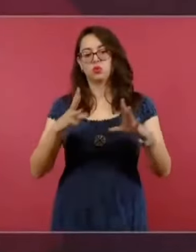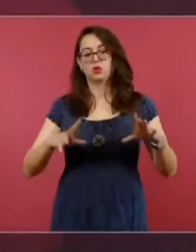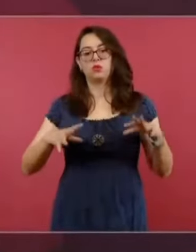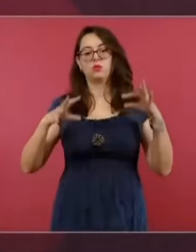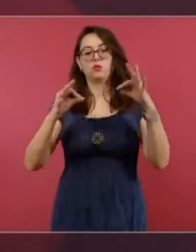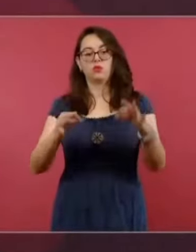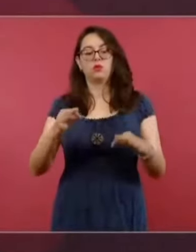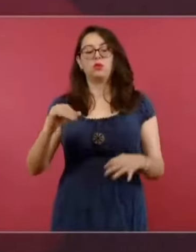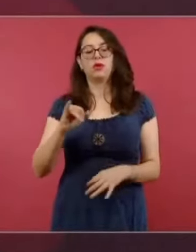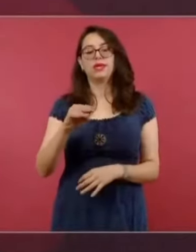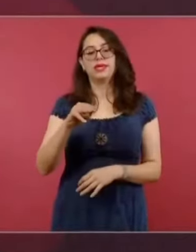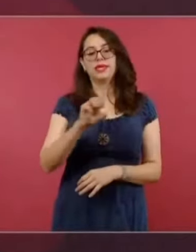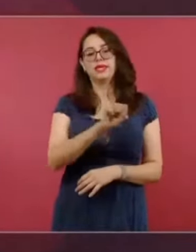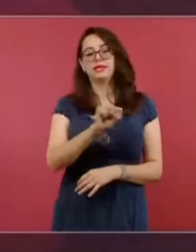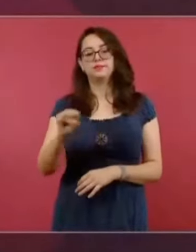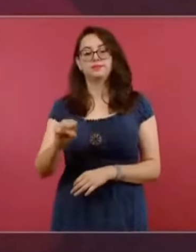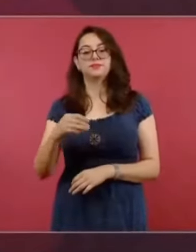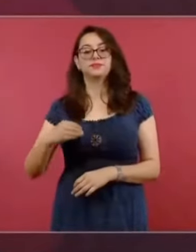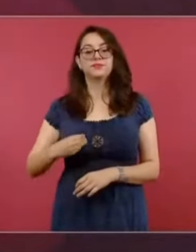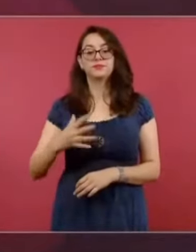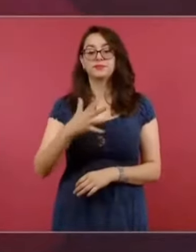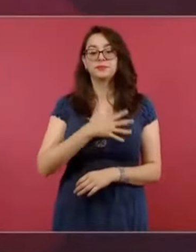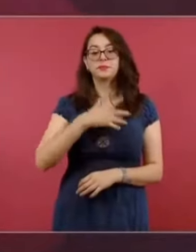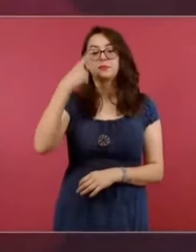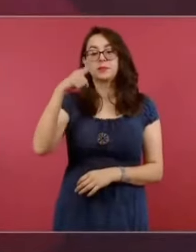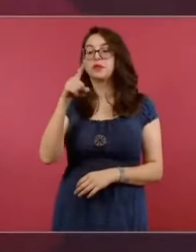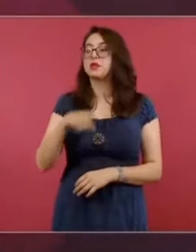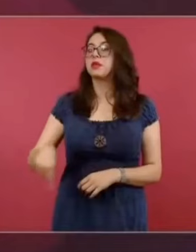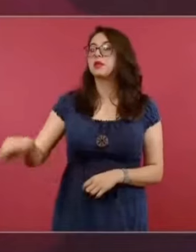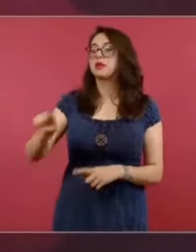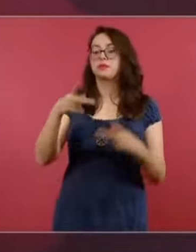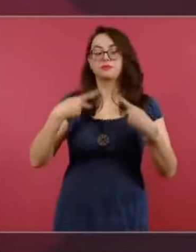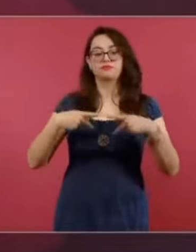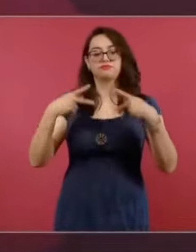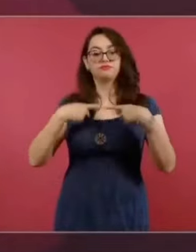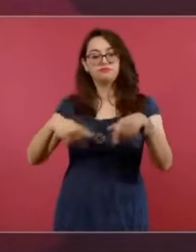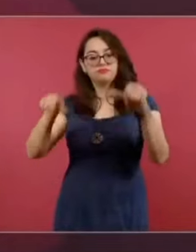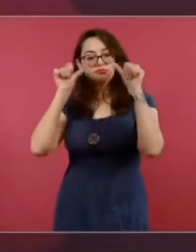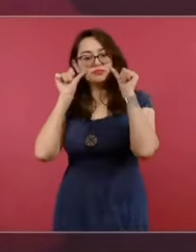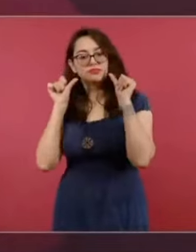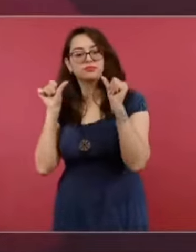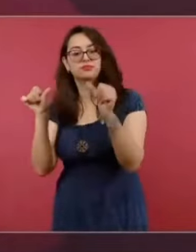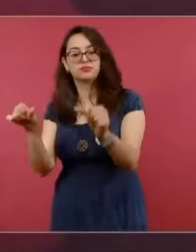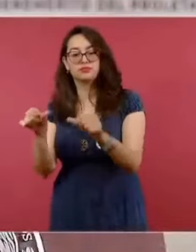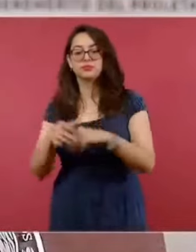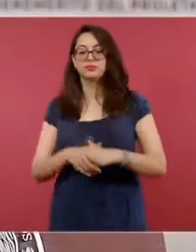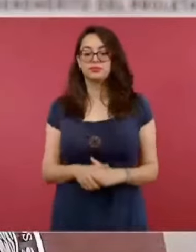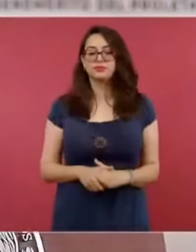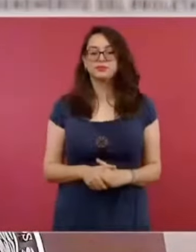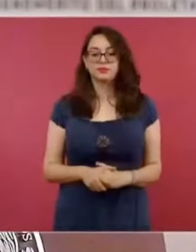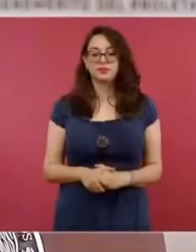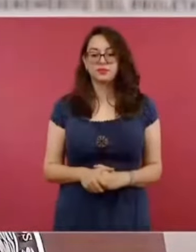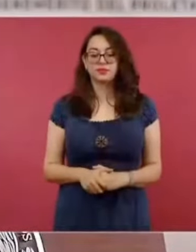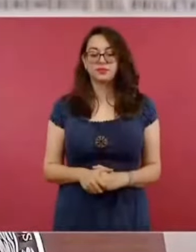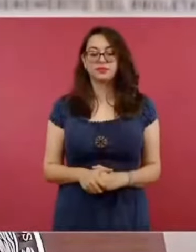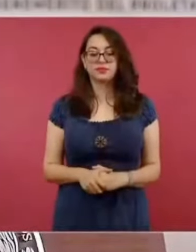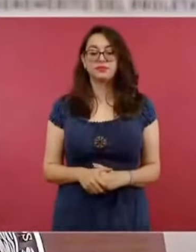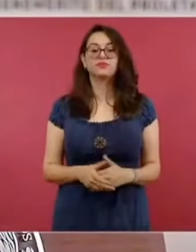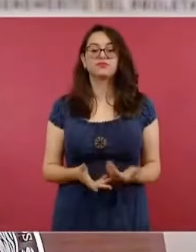dotar servicios médicos a quienes no tienen seguridad social. Esfuerzo que se